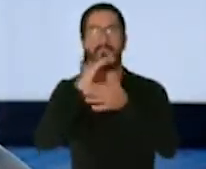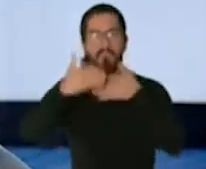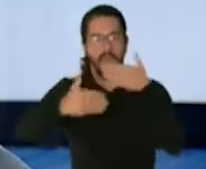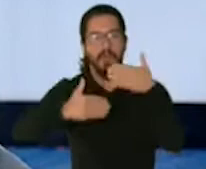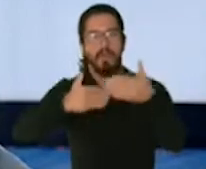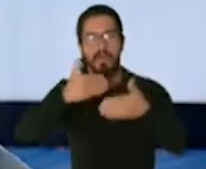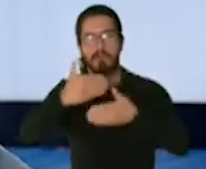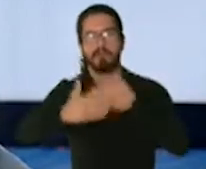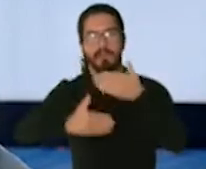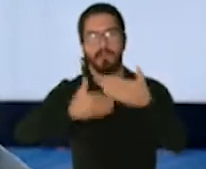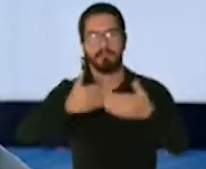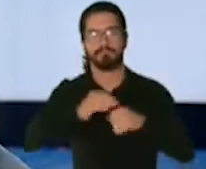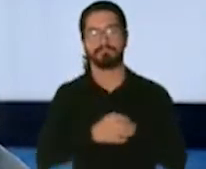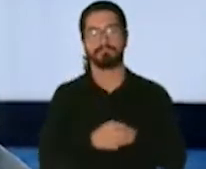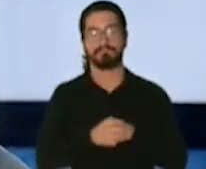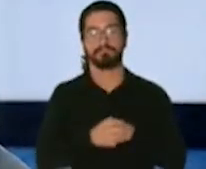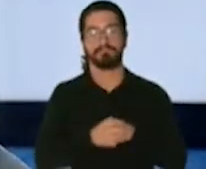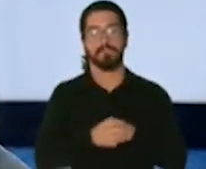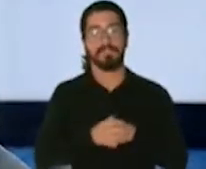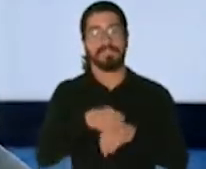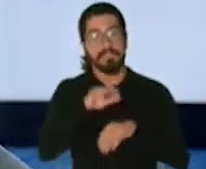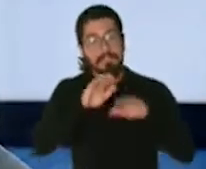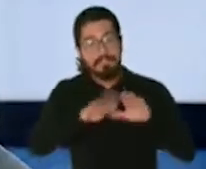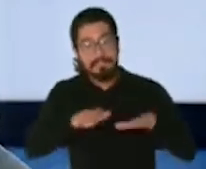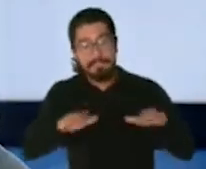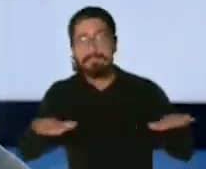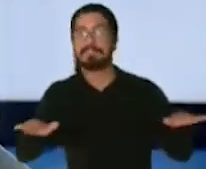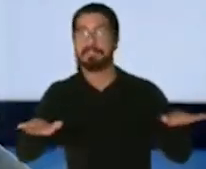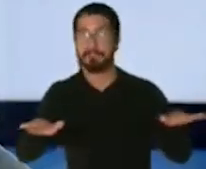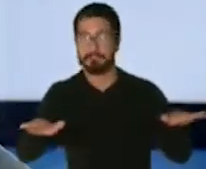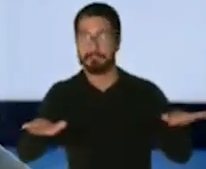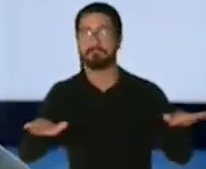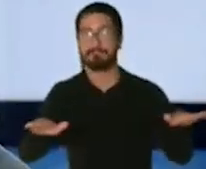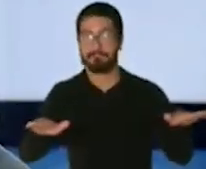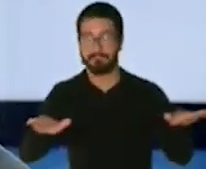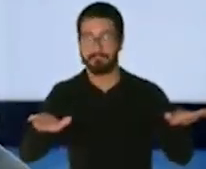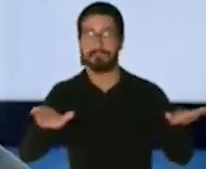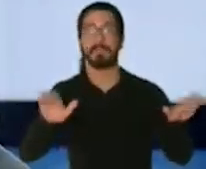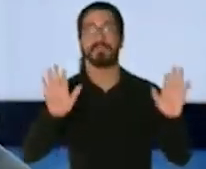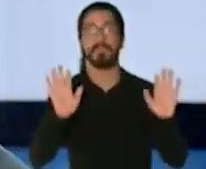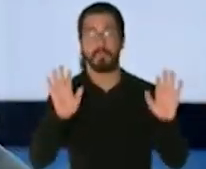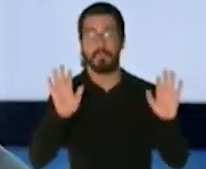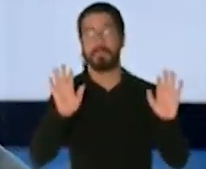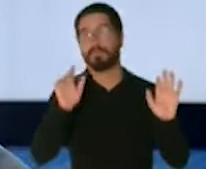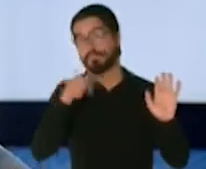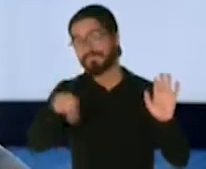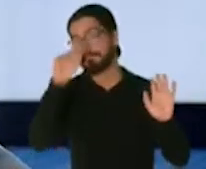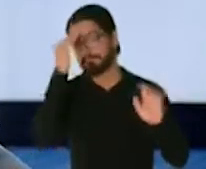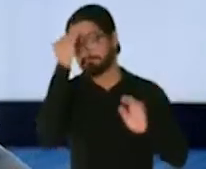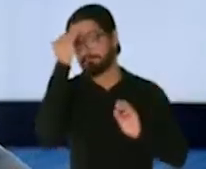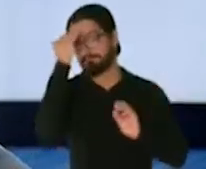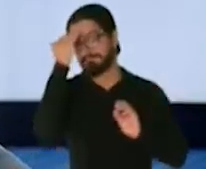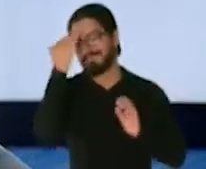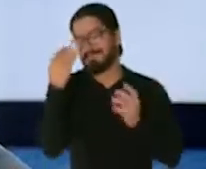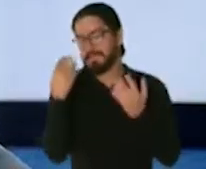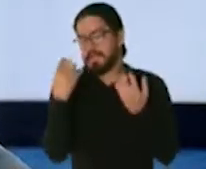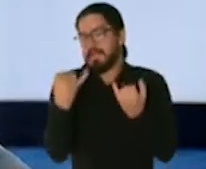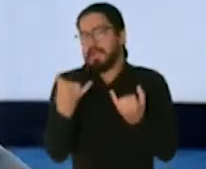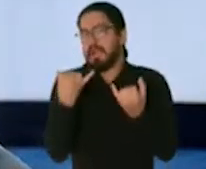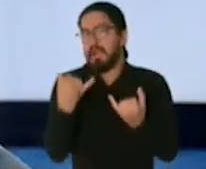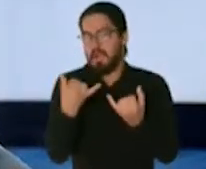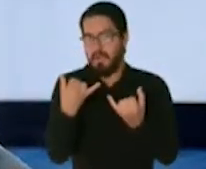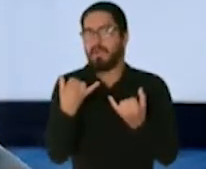Los niños, como todos ya saben, solamente jóvenes de 16 años o más, por lo menos por el momento,